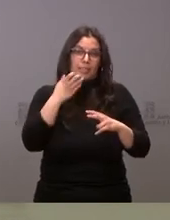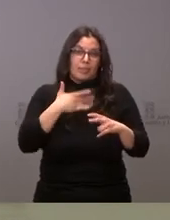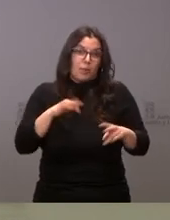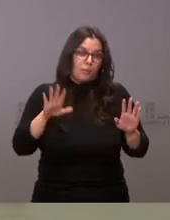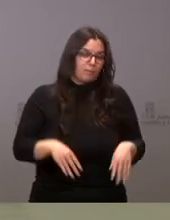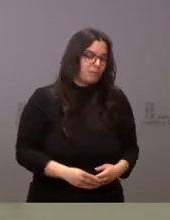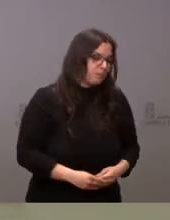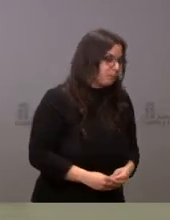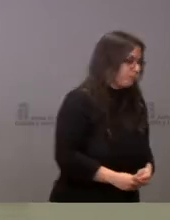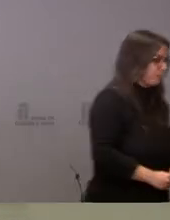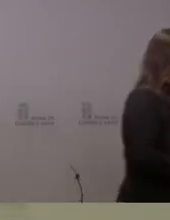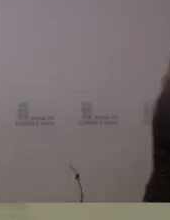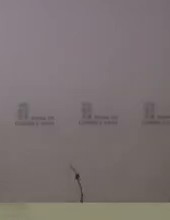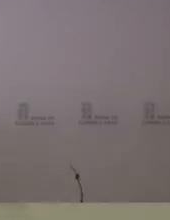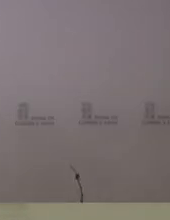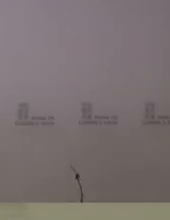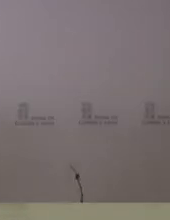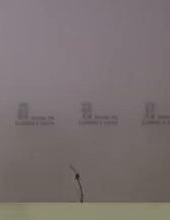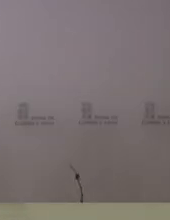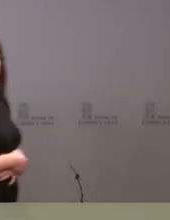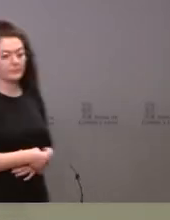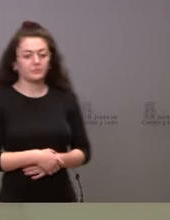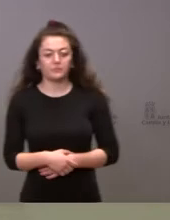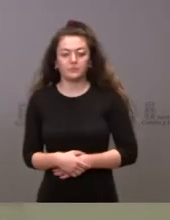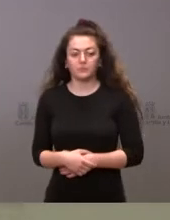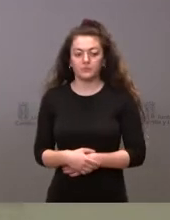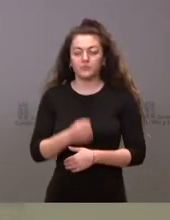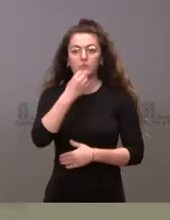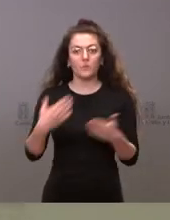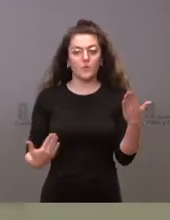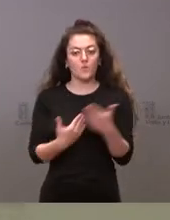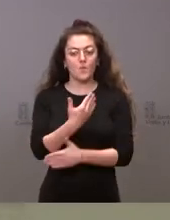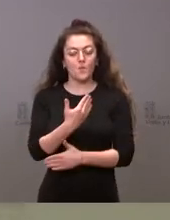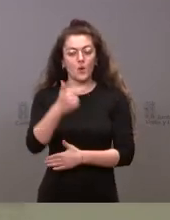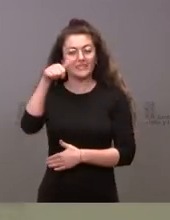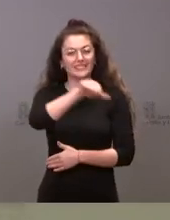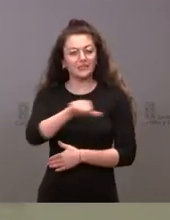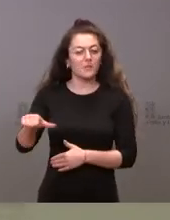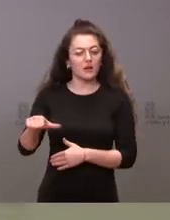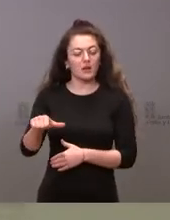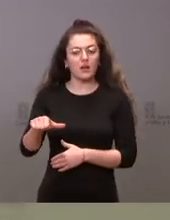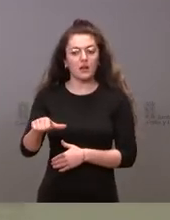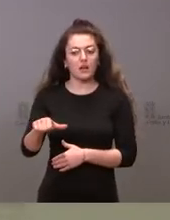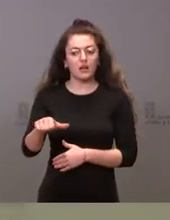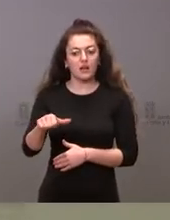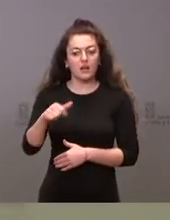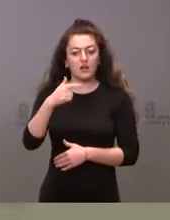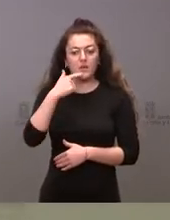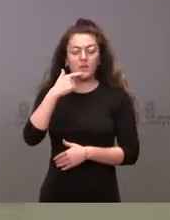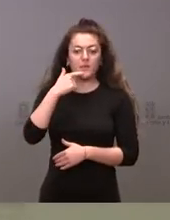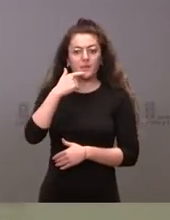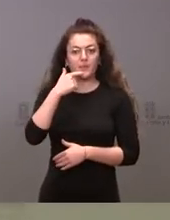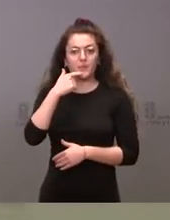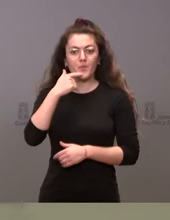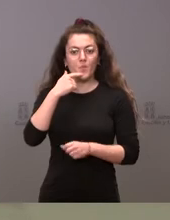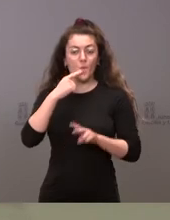¿sí? Susana Sí, hola buenos días portavoz en esta semana un dirigente significado de voz